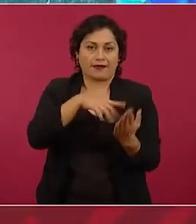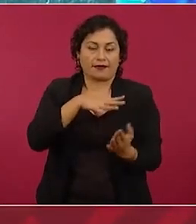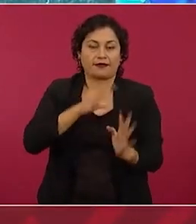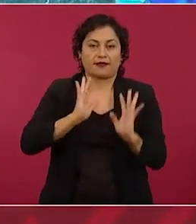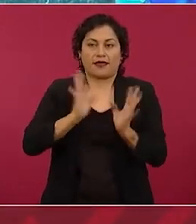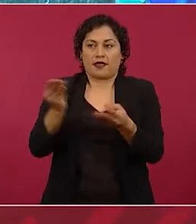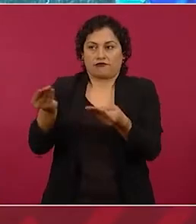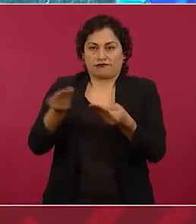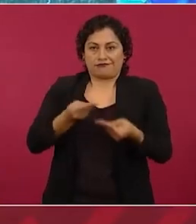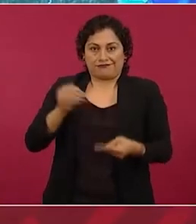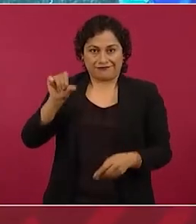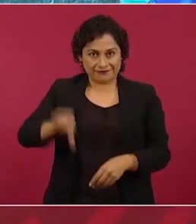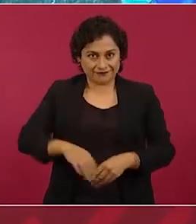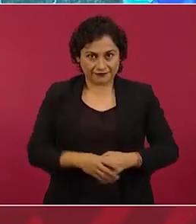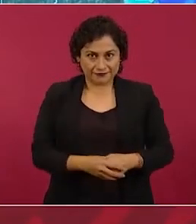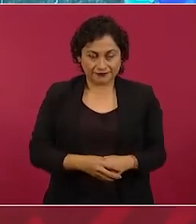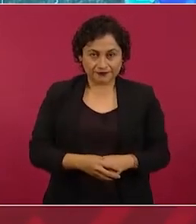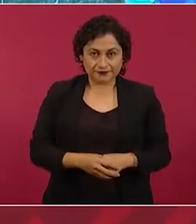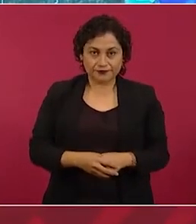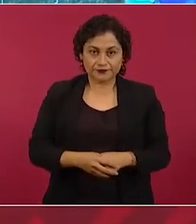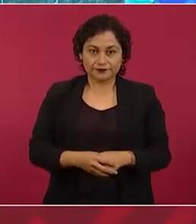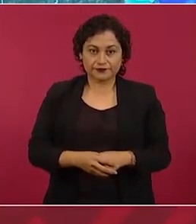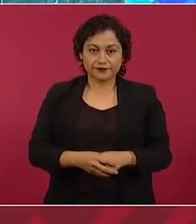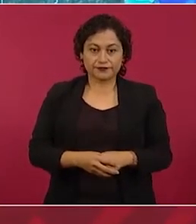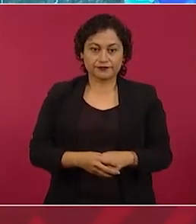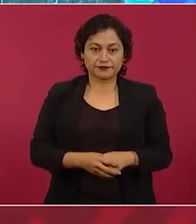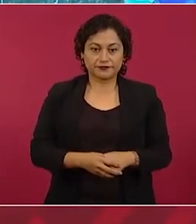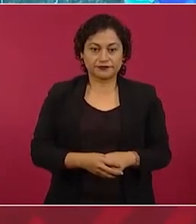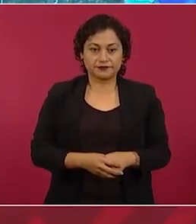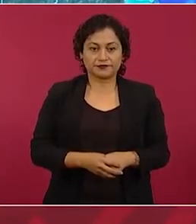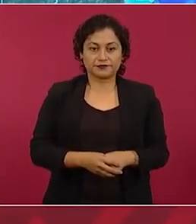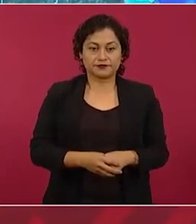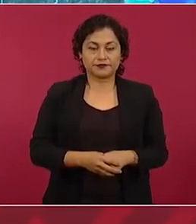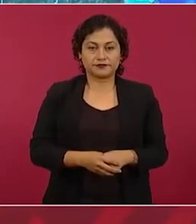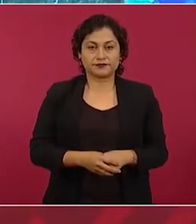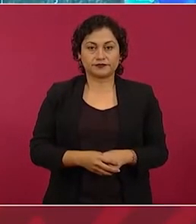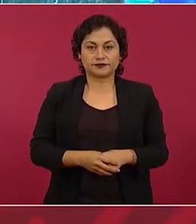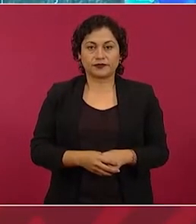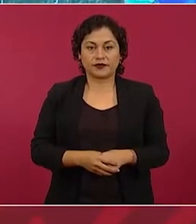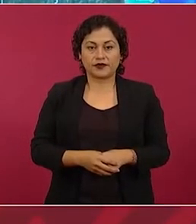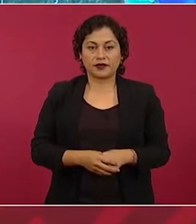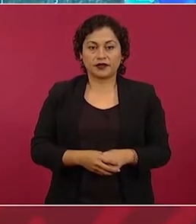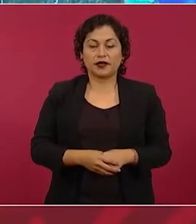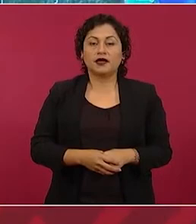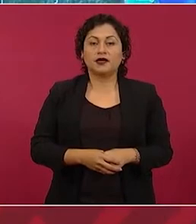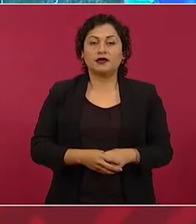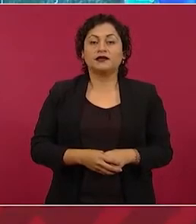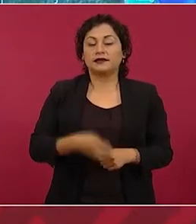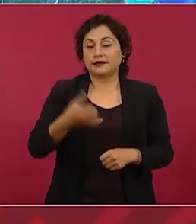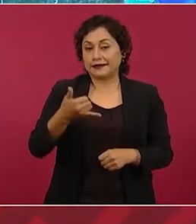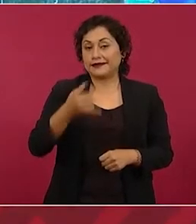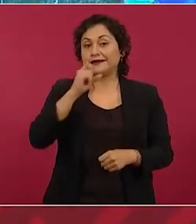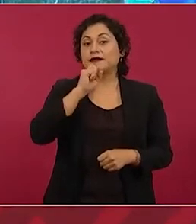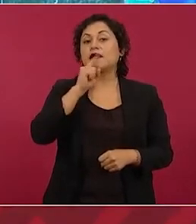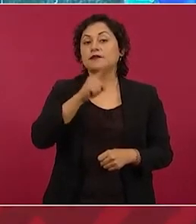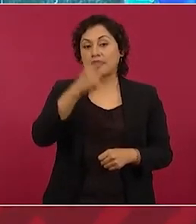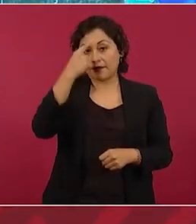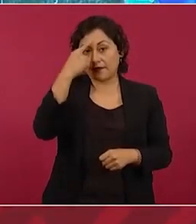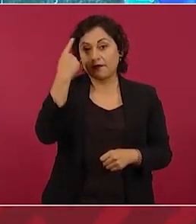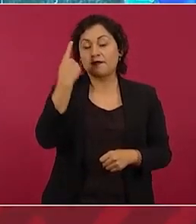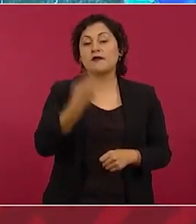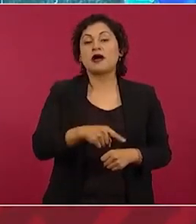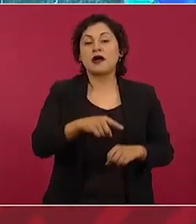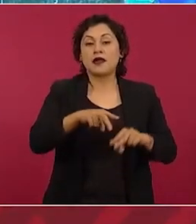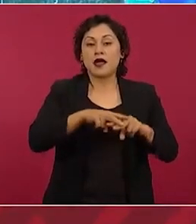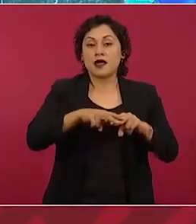se utilizó para la construcción de los terraplenes y de las vías el